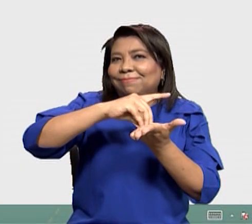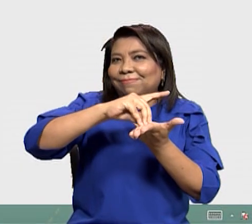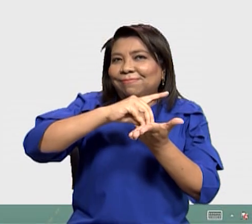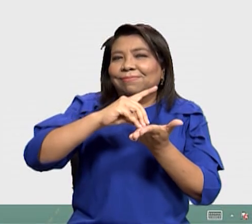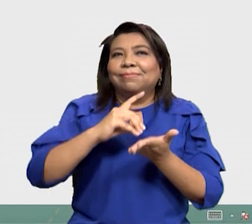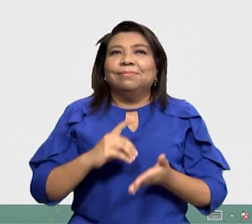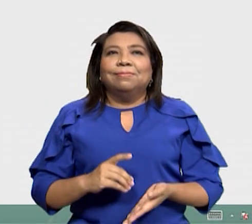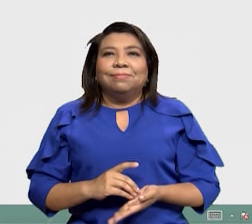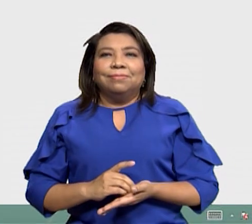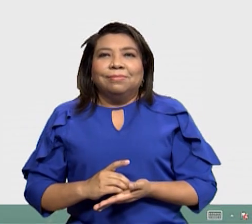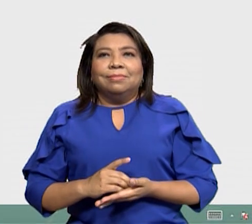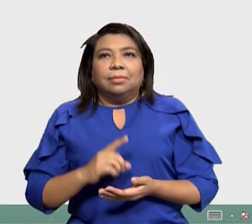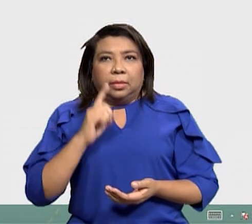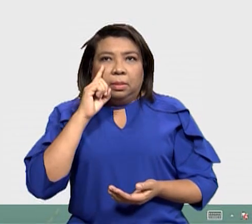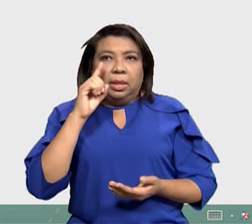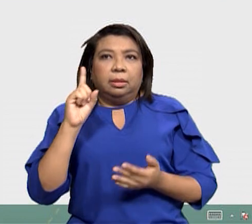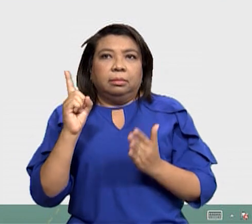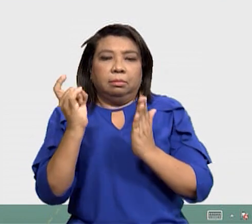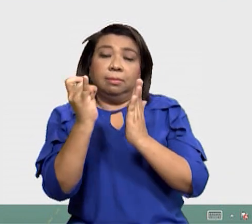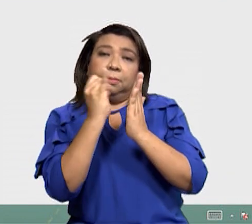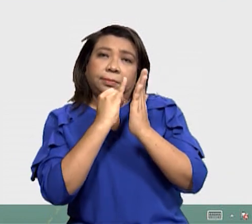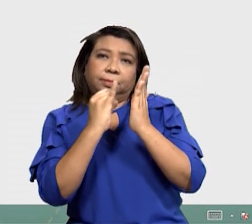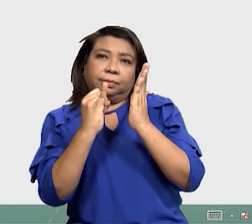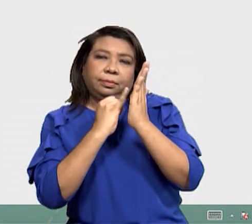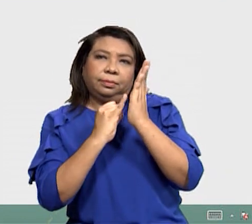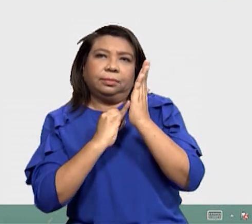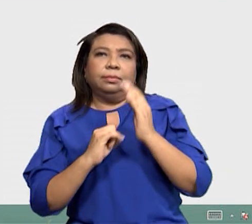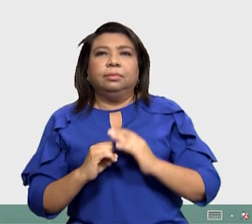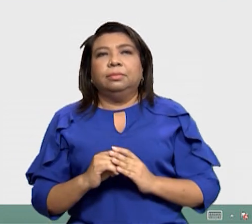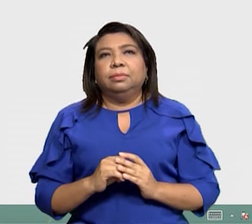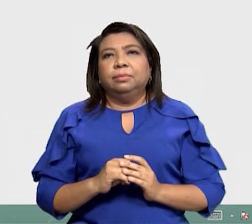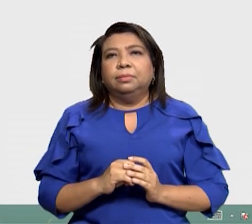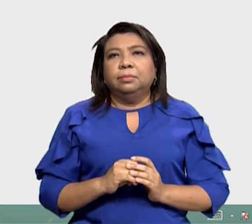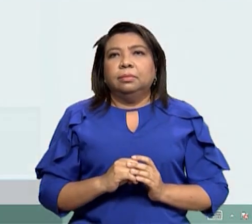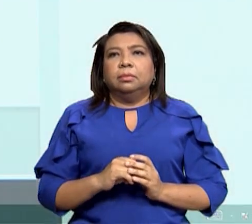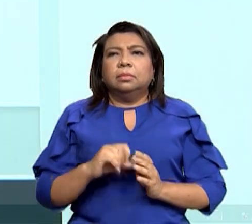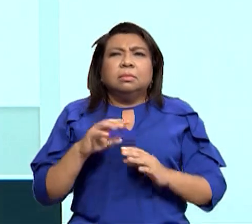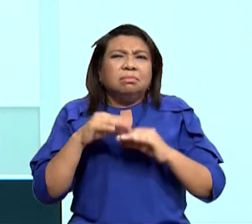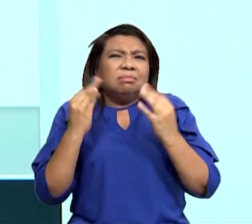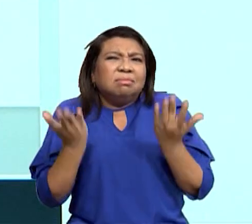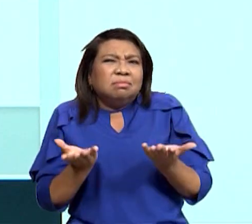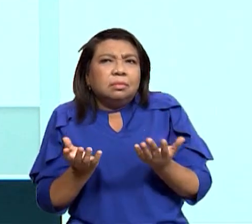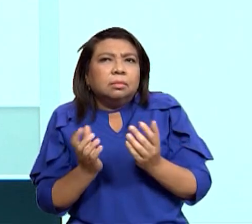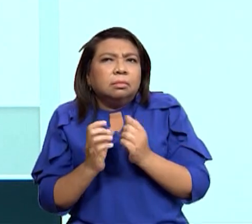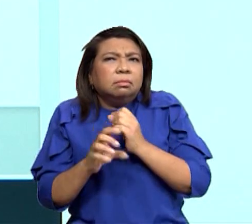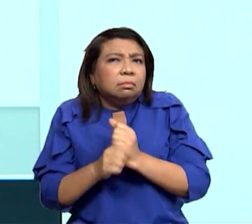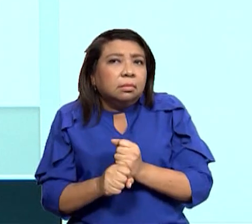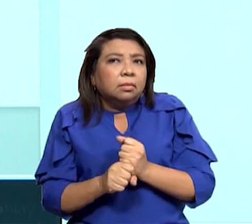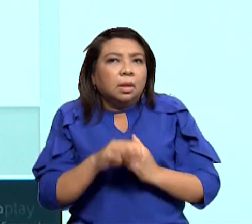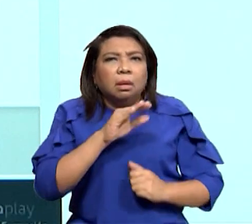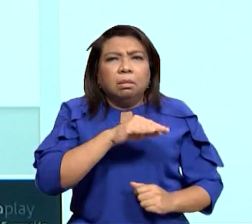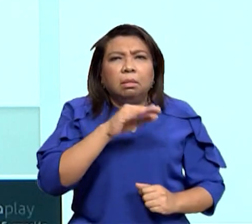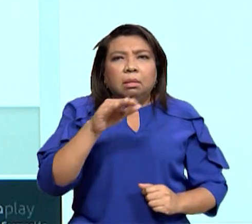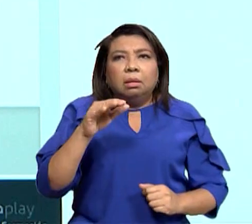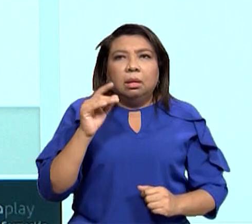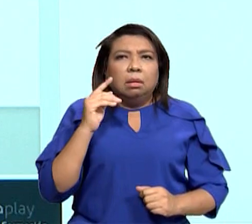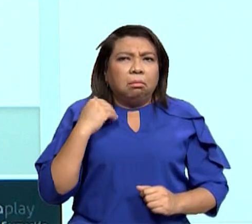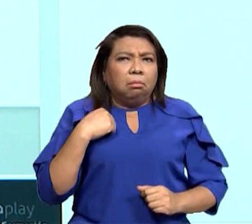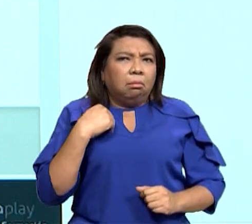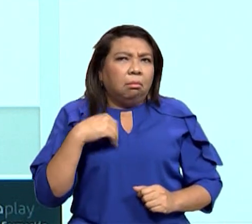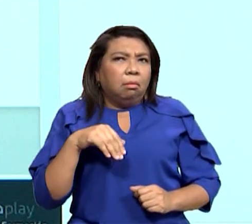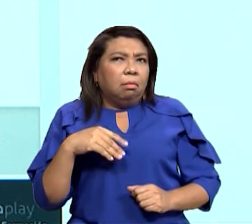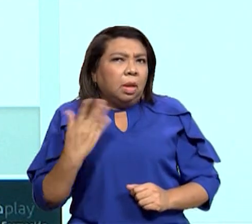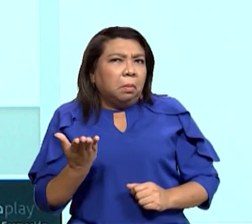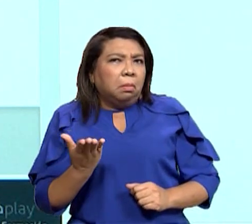imágenes ¿Ok? Recuerda que si no sabes Qué está haciendo el niño O qué está realizando Podemos colocar aquí En